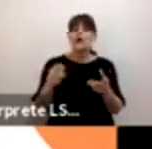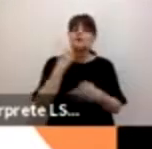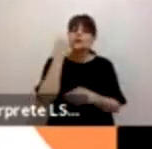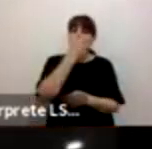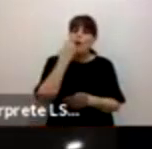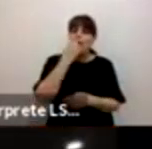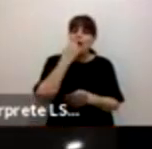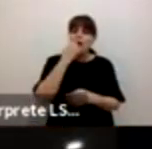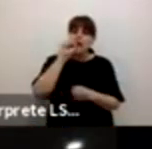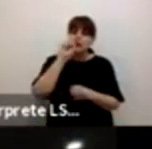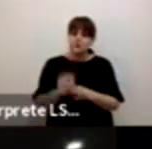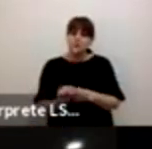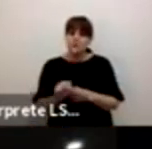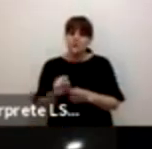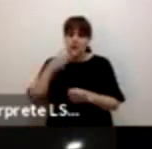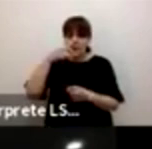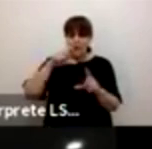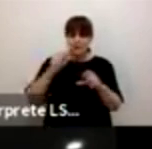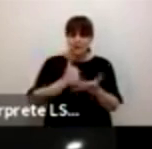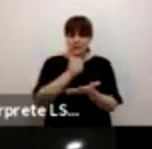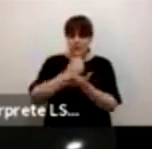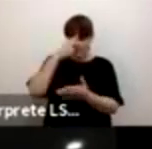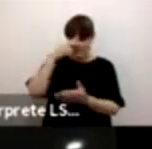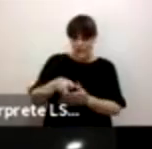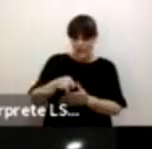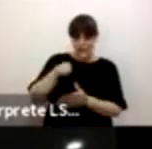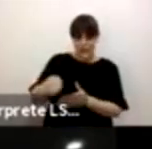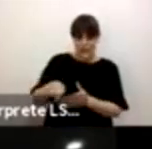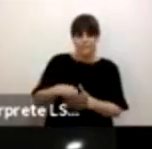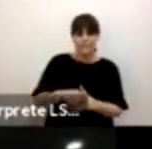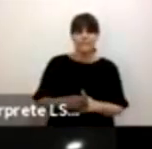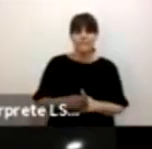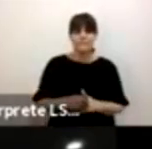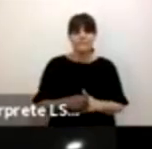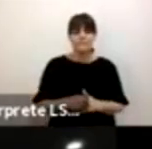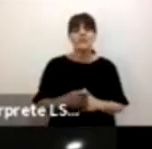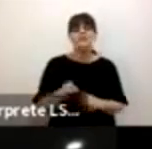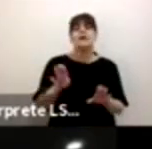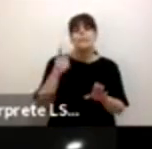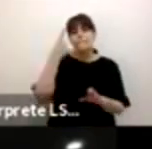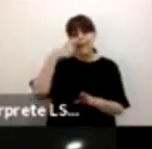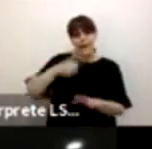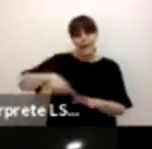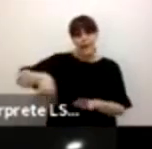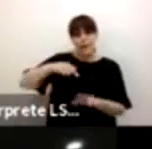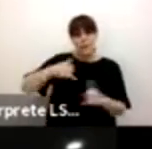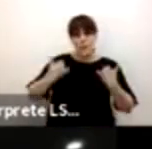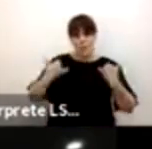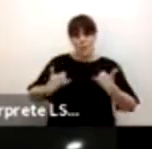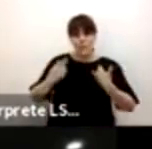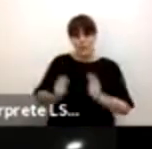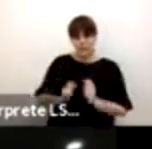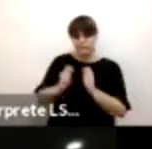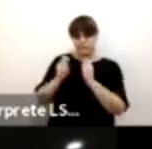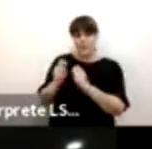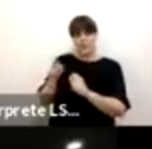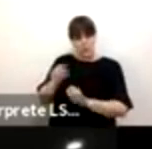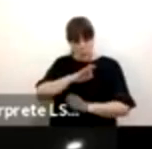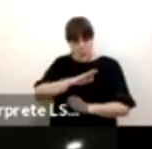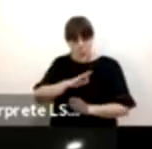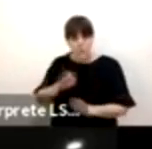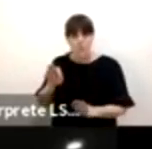de la Ciudad de México y lo que encontramos es que al empoderar a estas poblaciones jóvenes también se trastocan mucho las